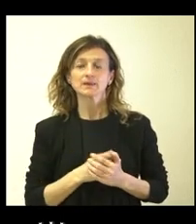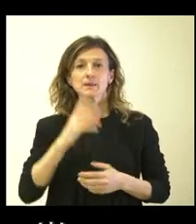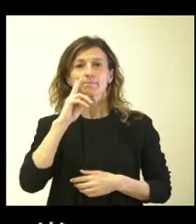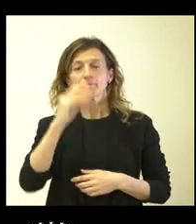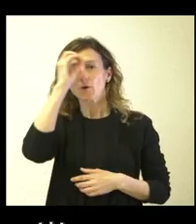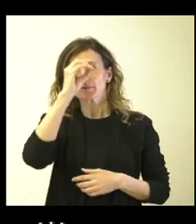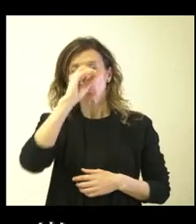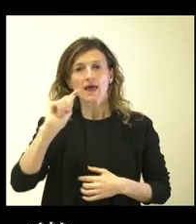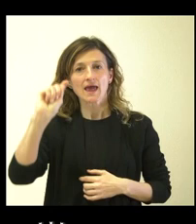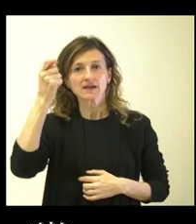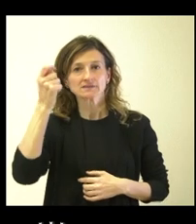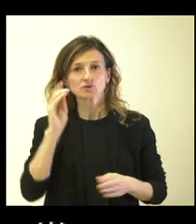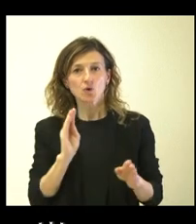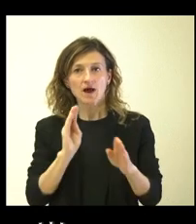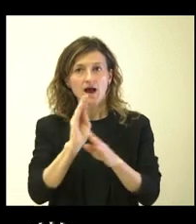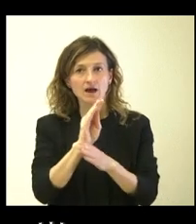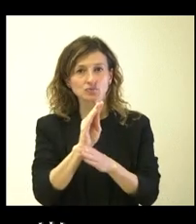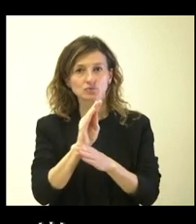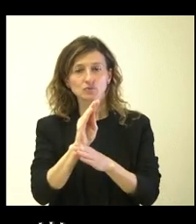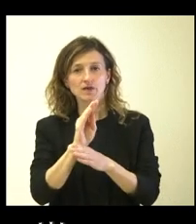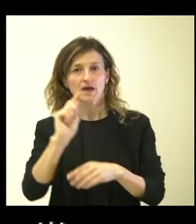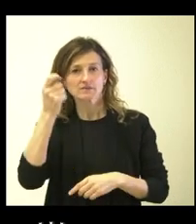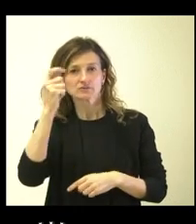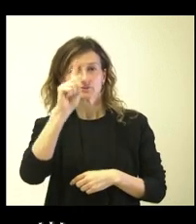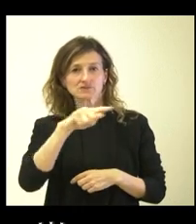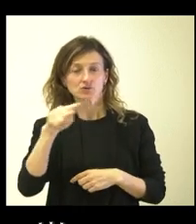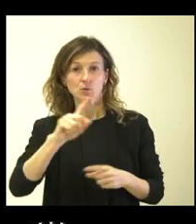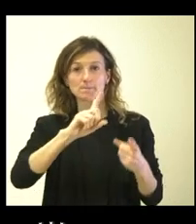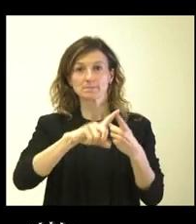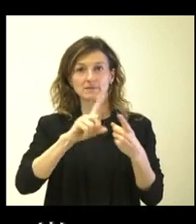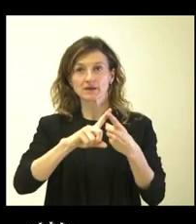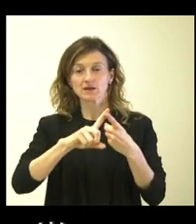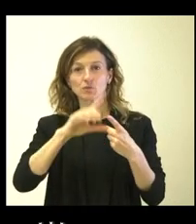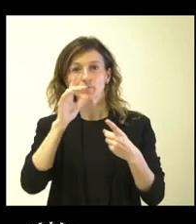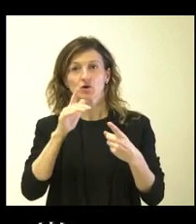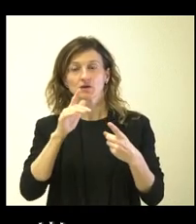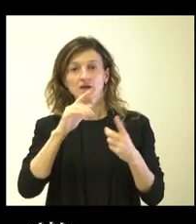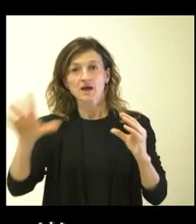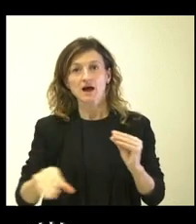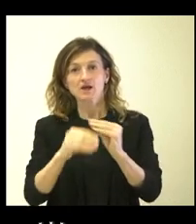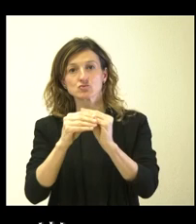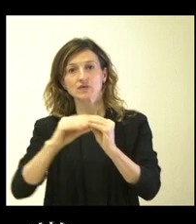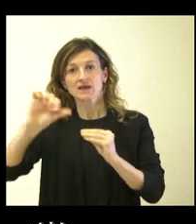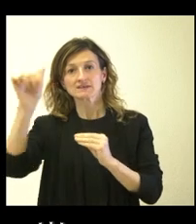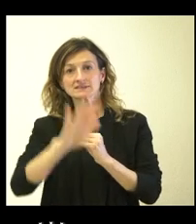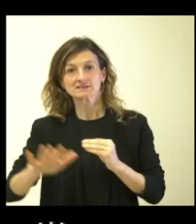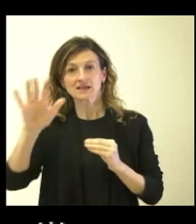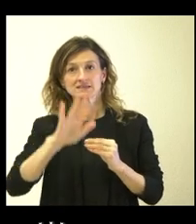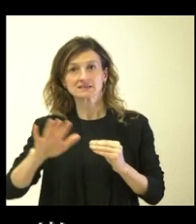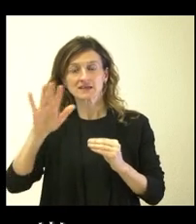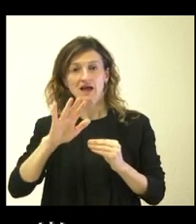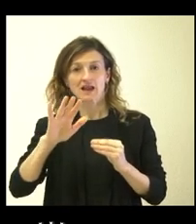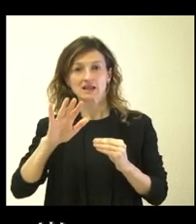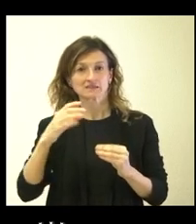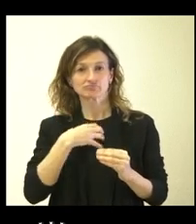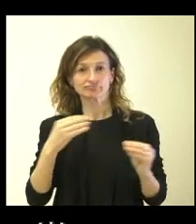la implantación de estas ayudas, primero teniendo en cuenta la incompatibilidad con ayudas estatales de similares características